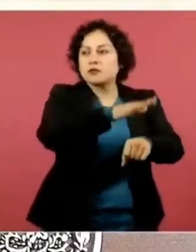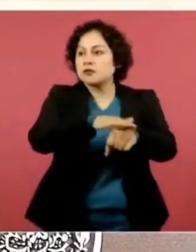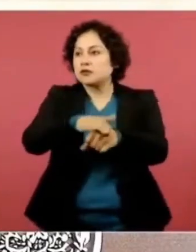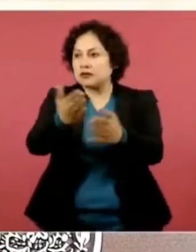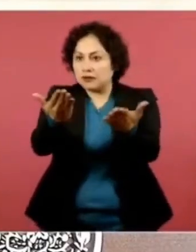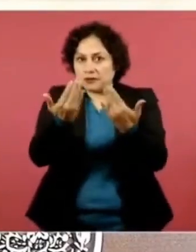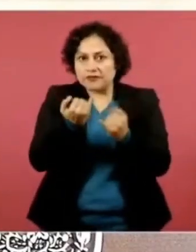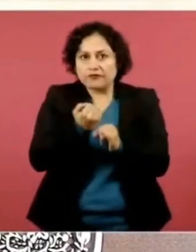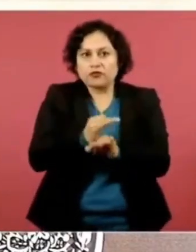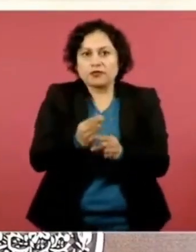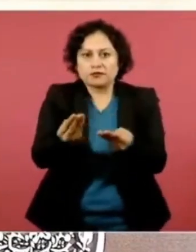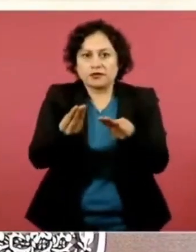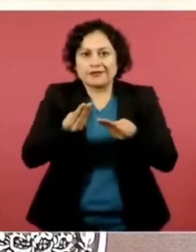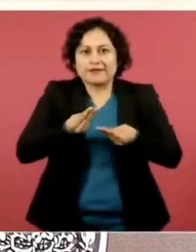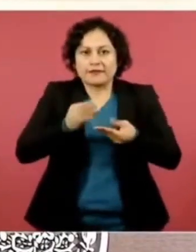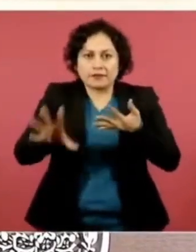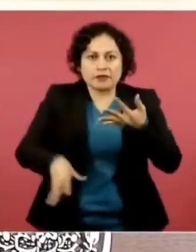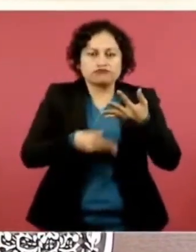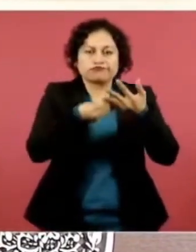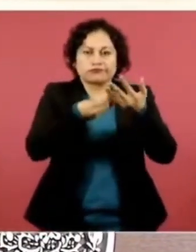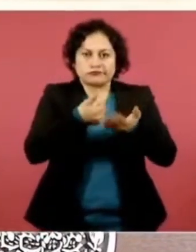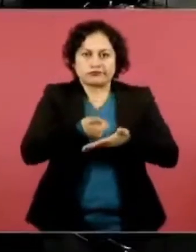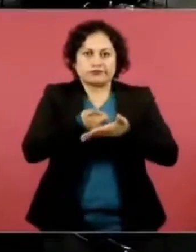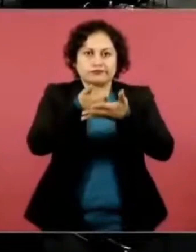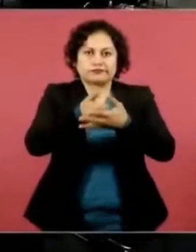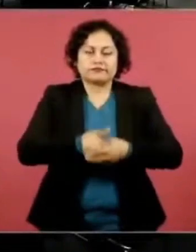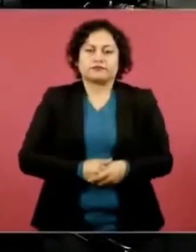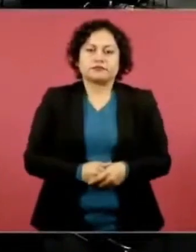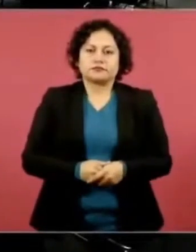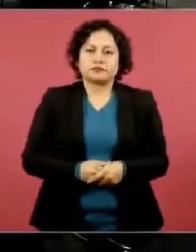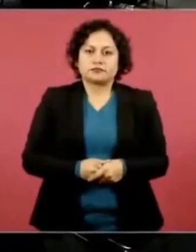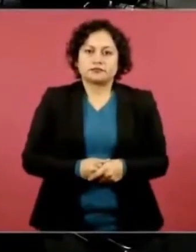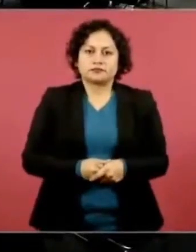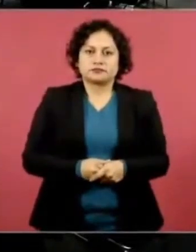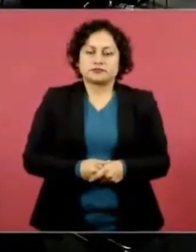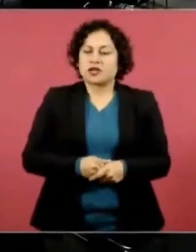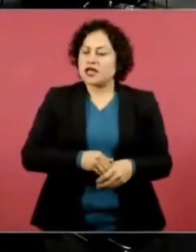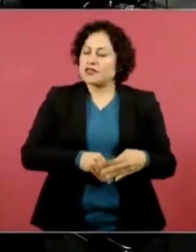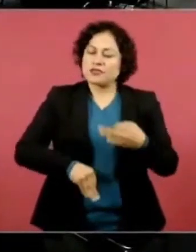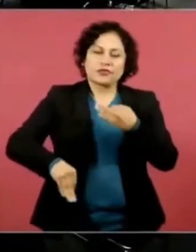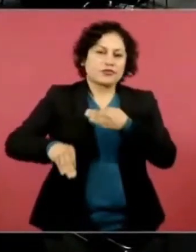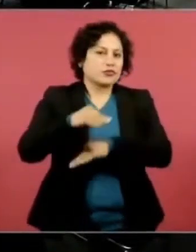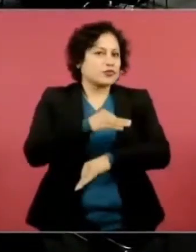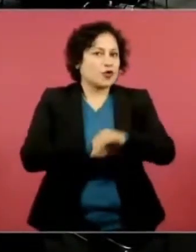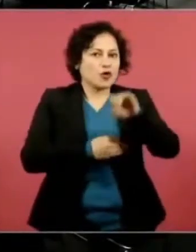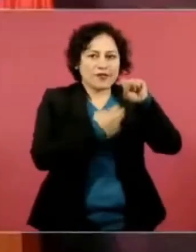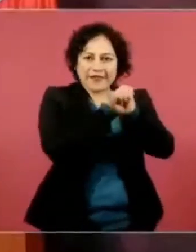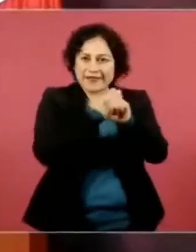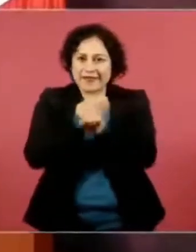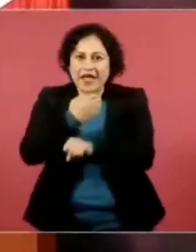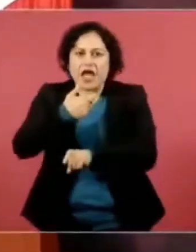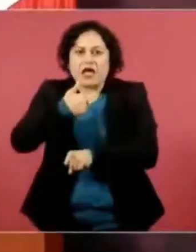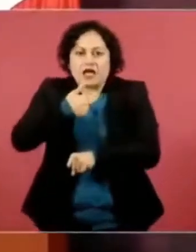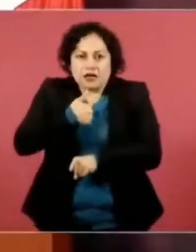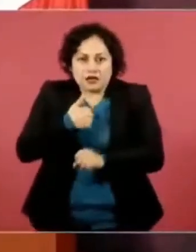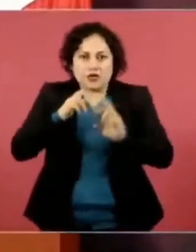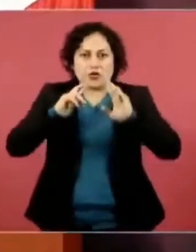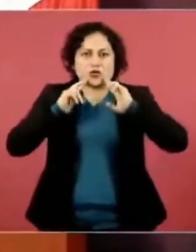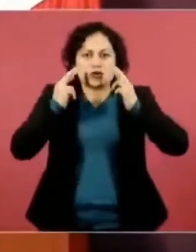datos. ¿Y incluyen las 32 unidades por el país? Todas, todas. Me reuní con todos los gobernadores.